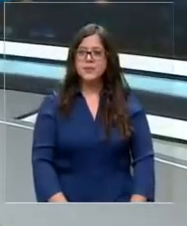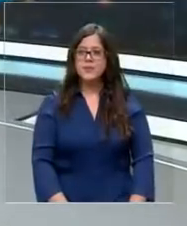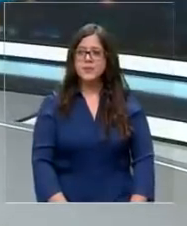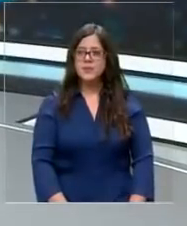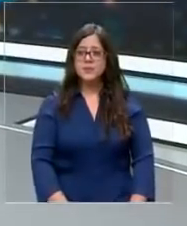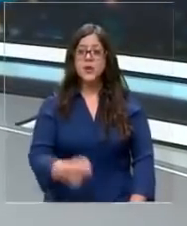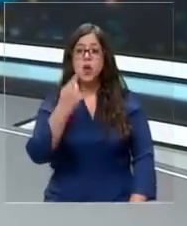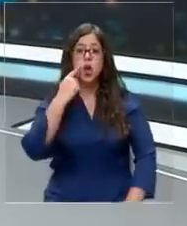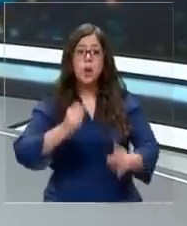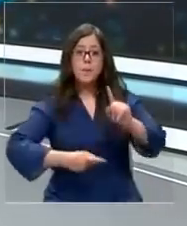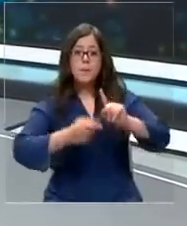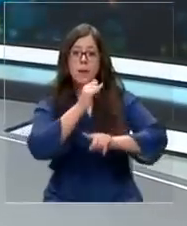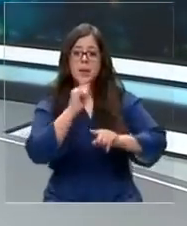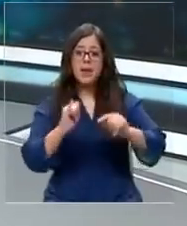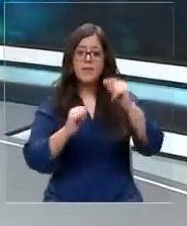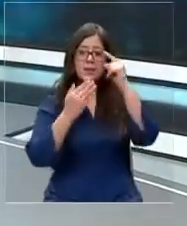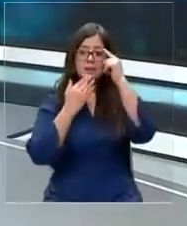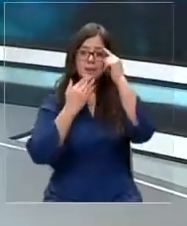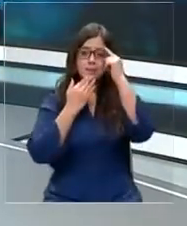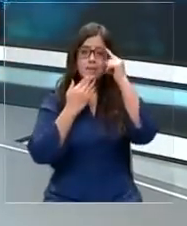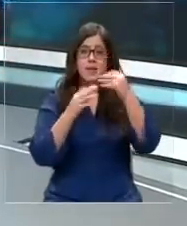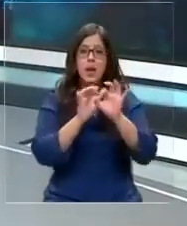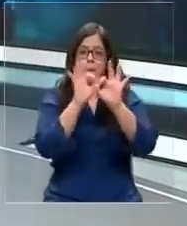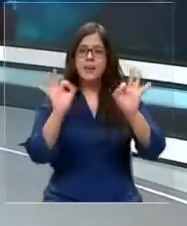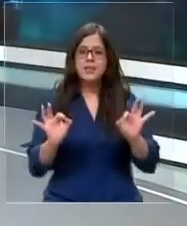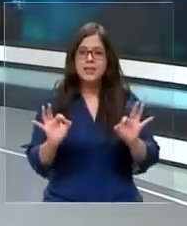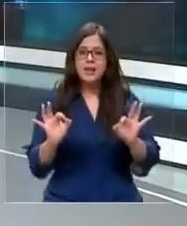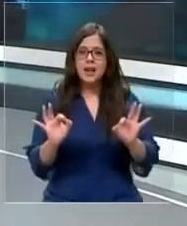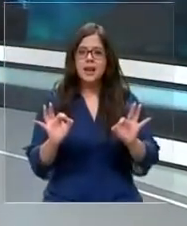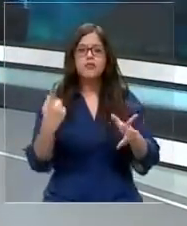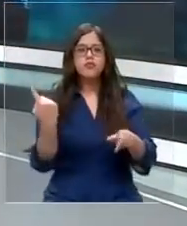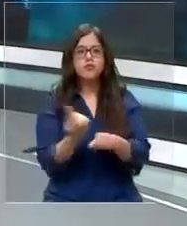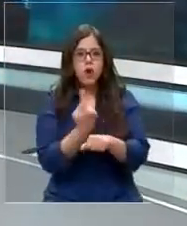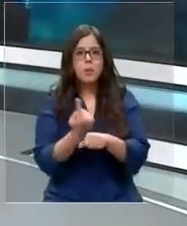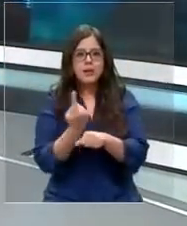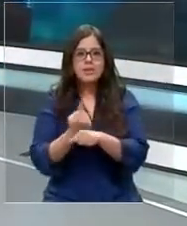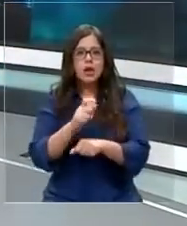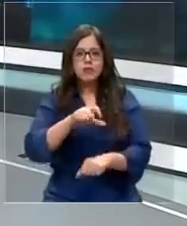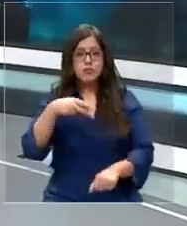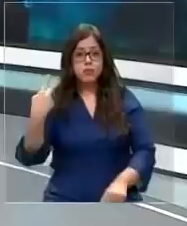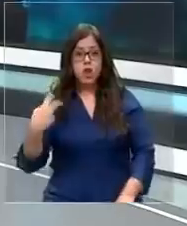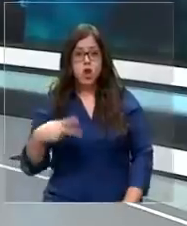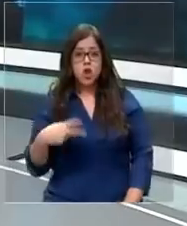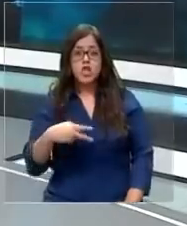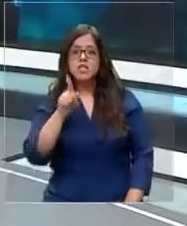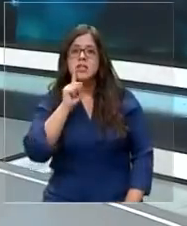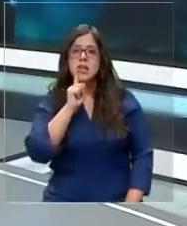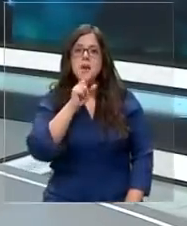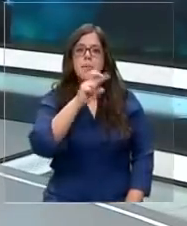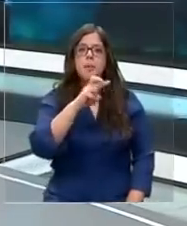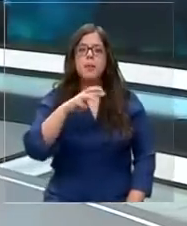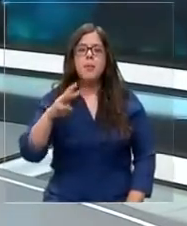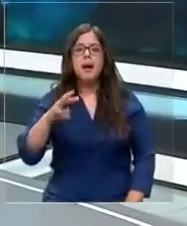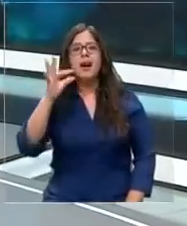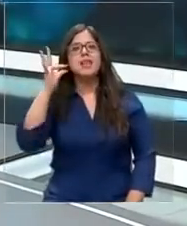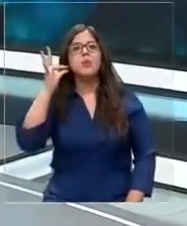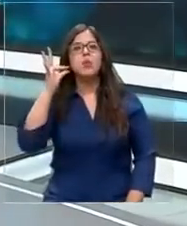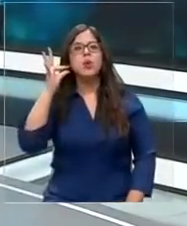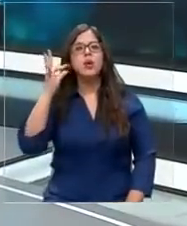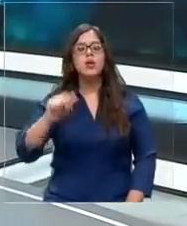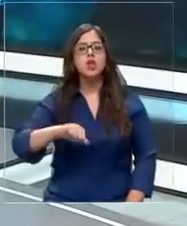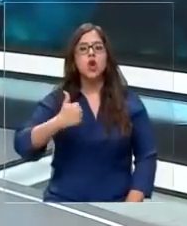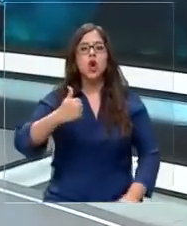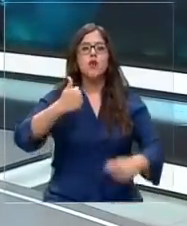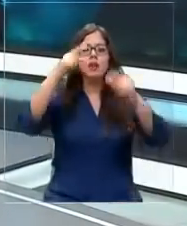Por primera vez y de manera exclusiva, conversaron con Televisión Noticias los padres de la joven enfermera